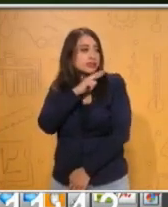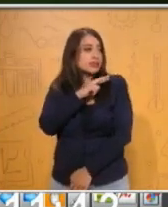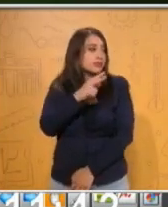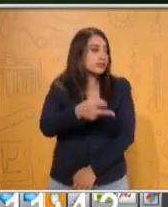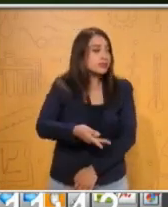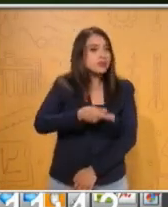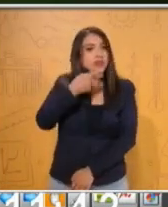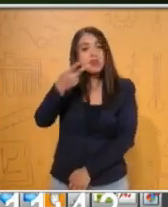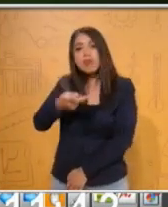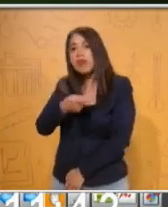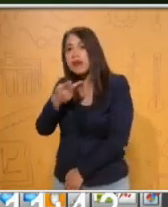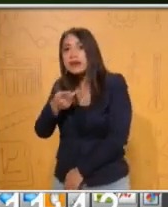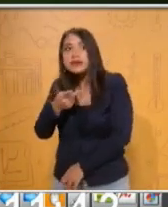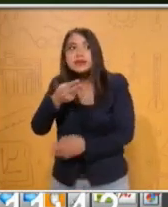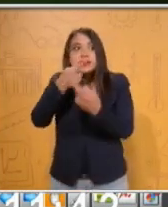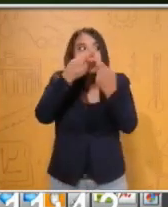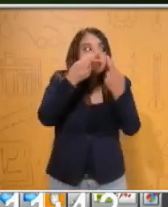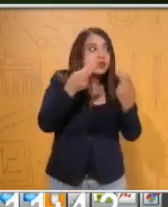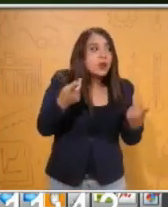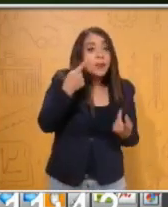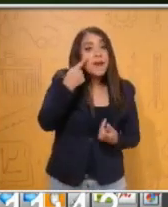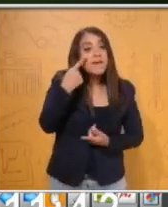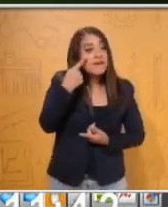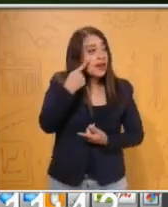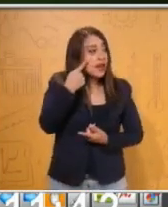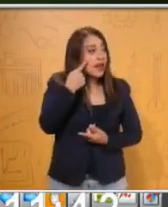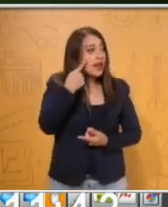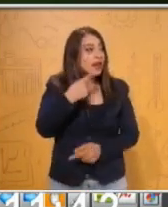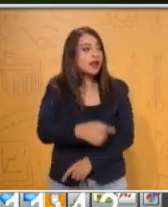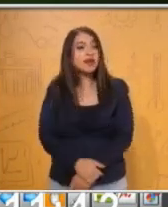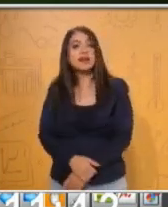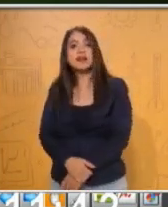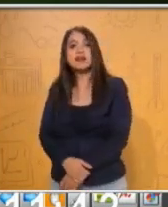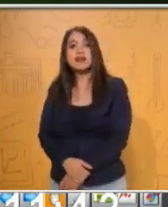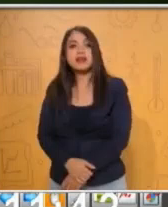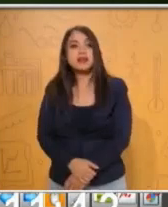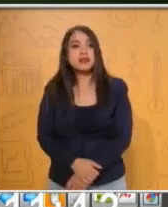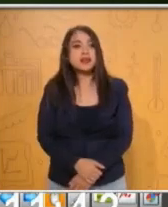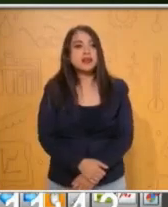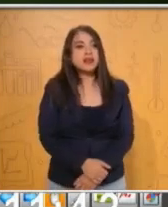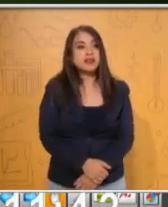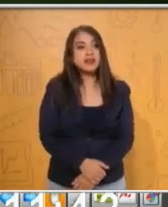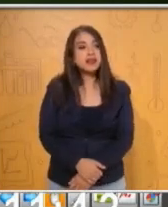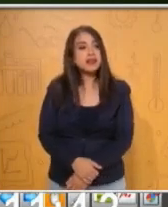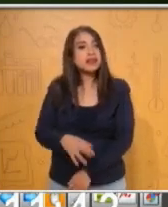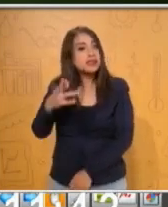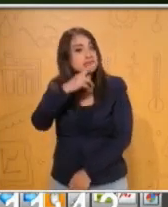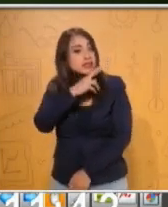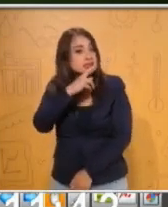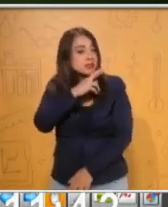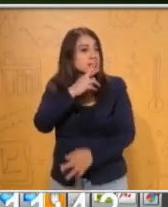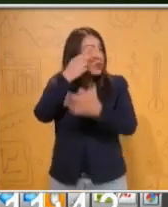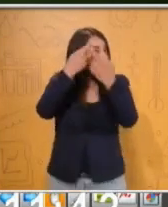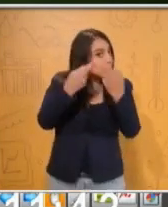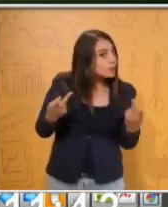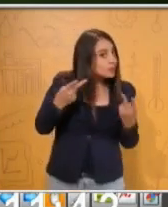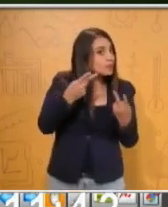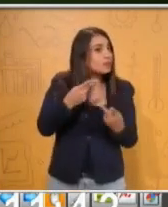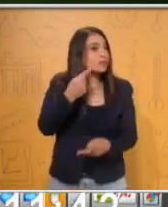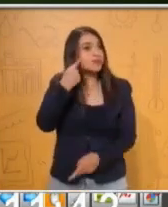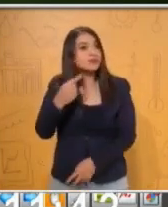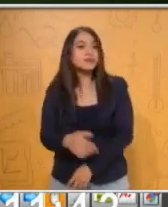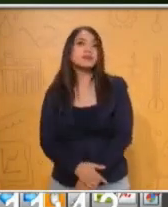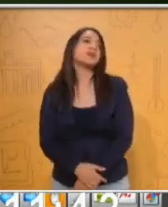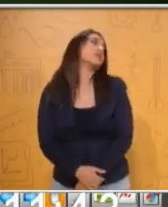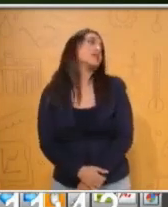se rompe. Fíjate la pista, ¿eh? Tan pronto como se habla, se rompe.